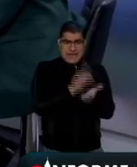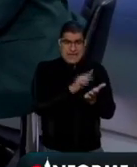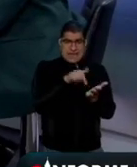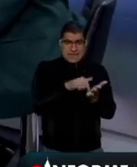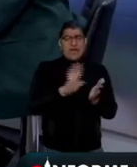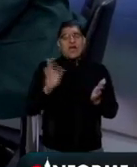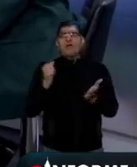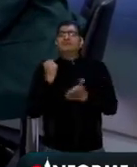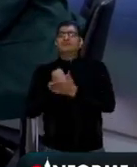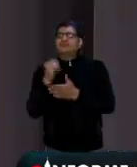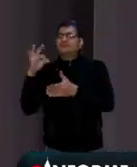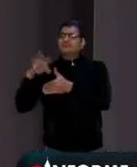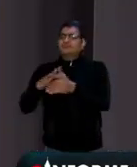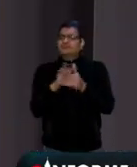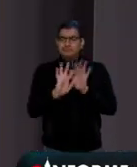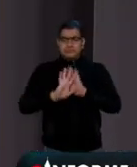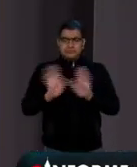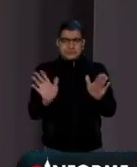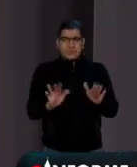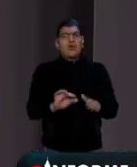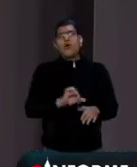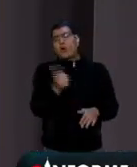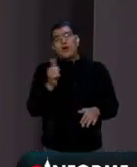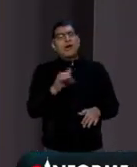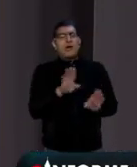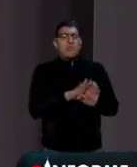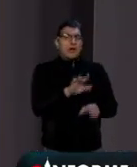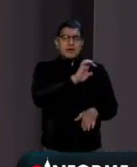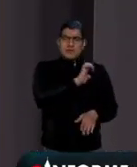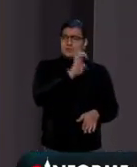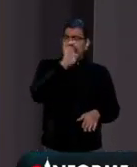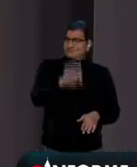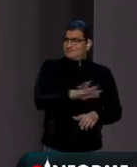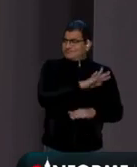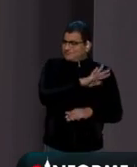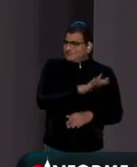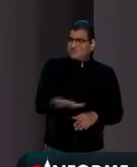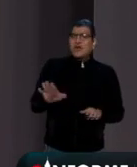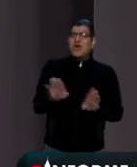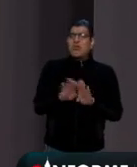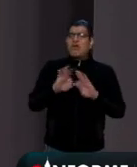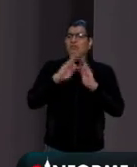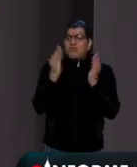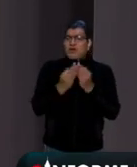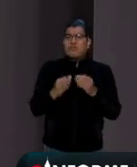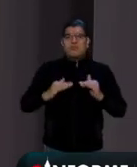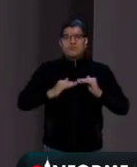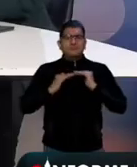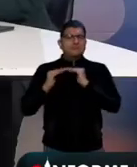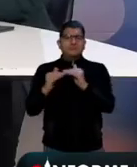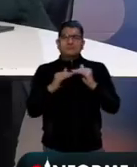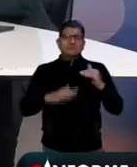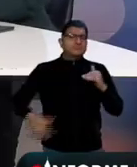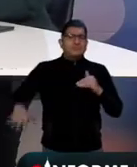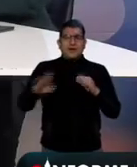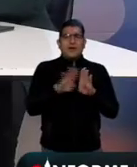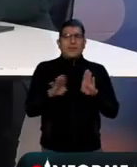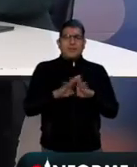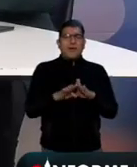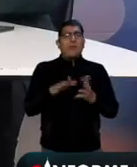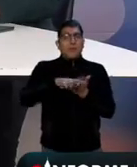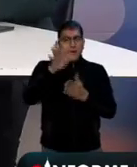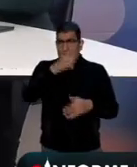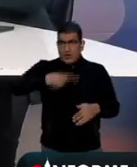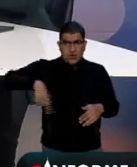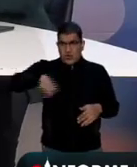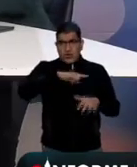votada. Pero la otra parte es el desprecio absoluto por los mecanismos de la democracia, porque estamos hablando de que una mayoría